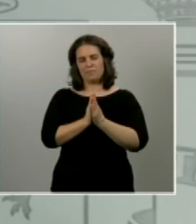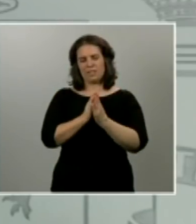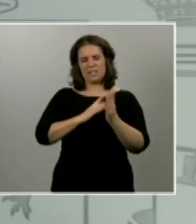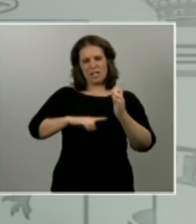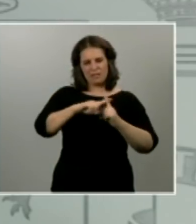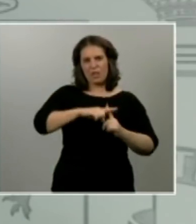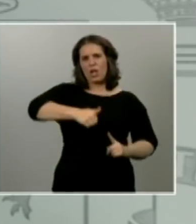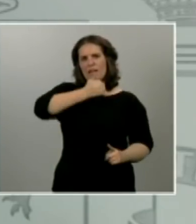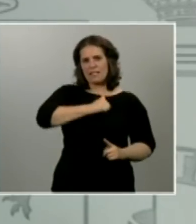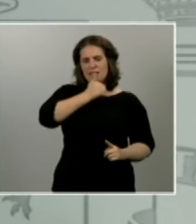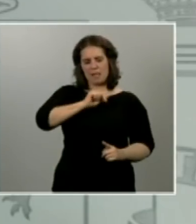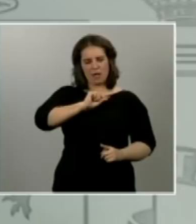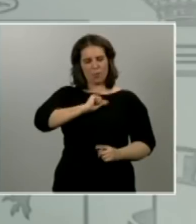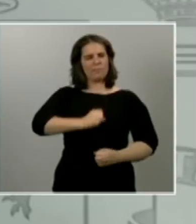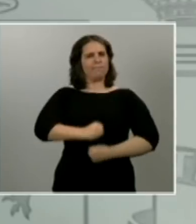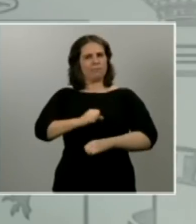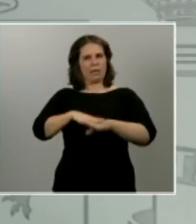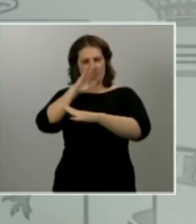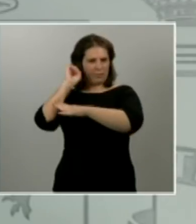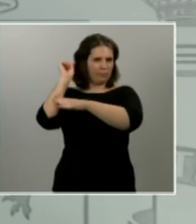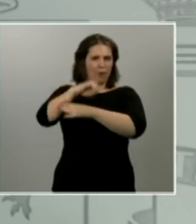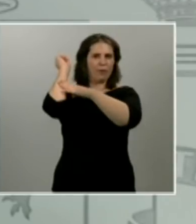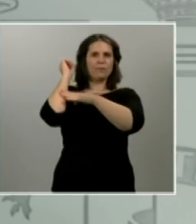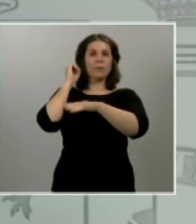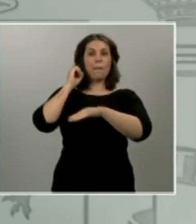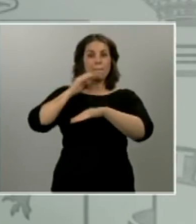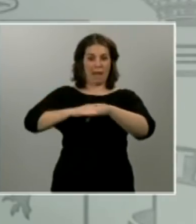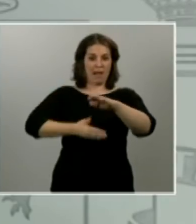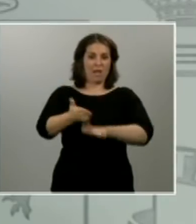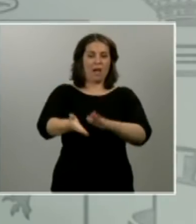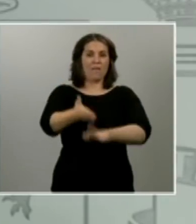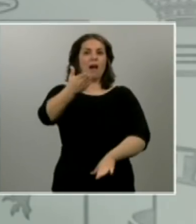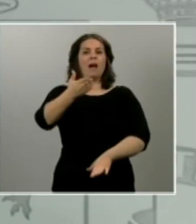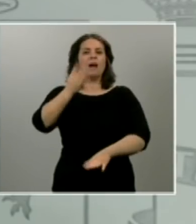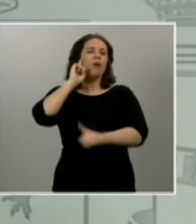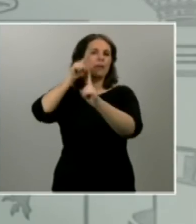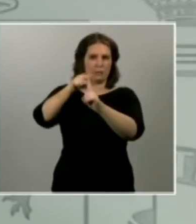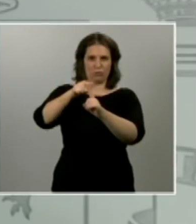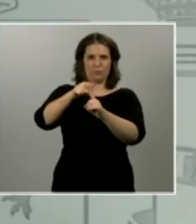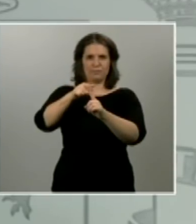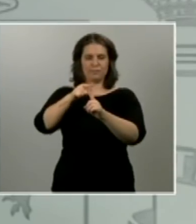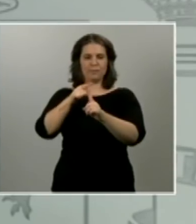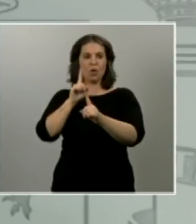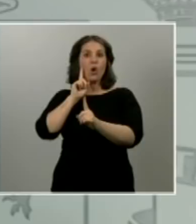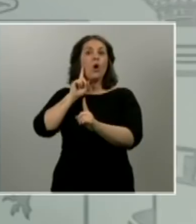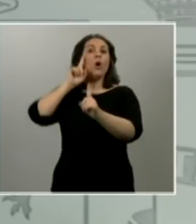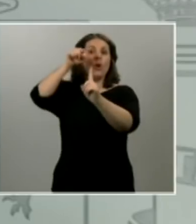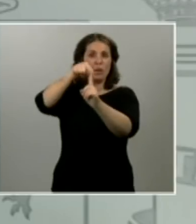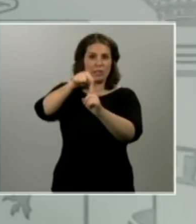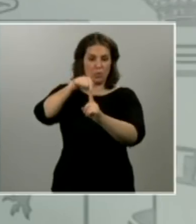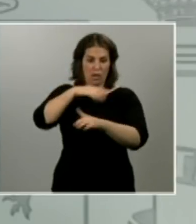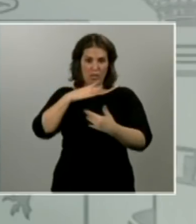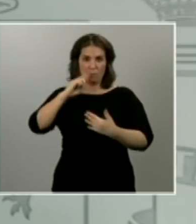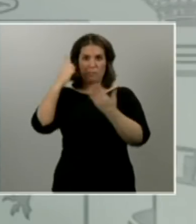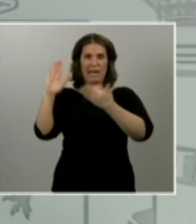victoria para acometer las siguientes tareas de esta lucha. El siguiente objetivo dentro de esta primera etapa, en la que seguiremos aún